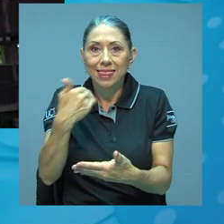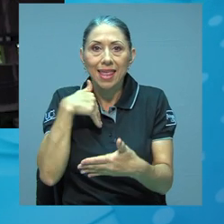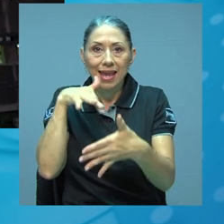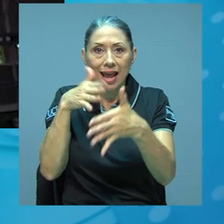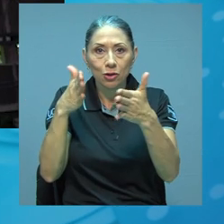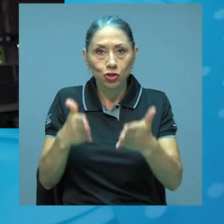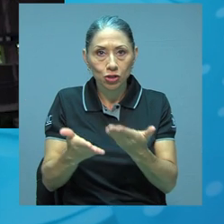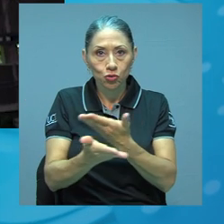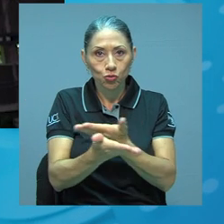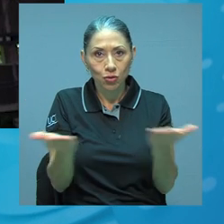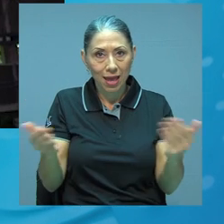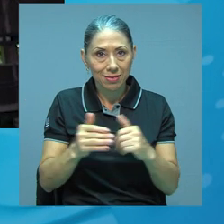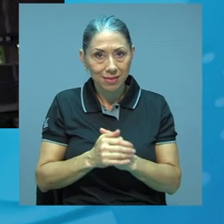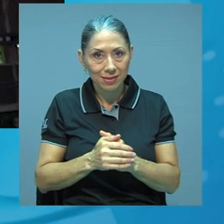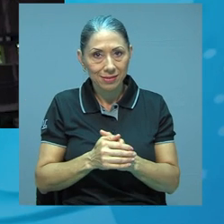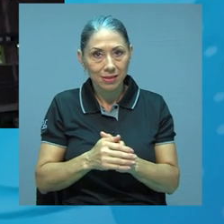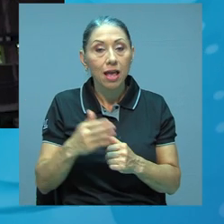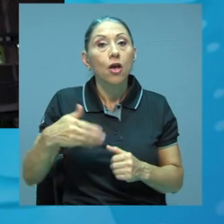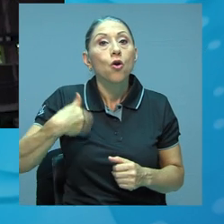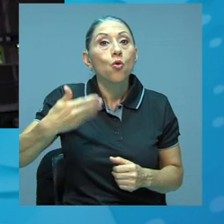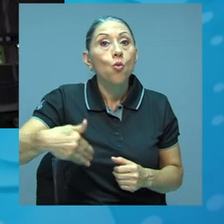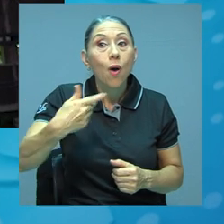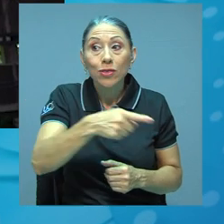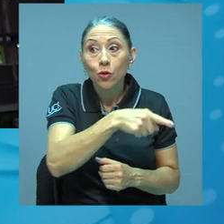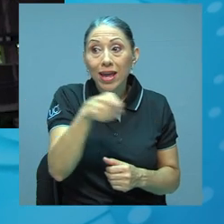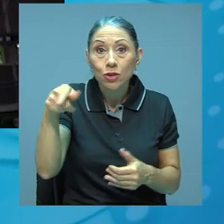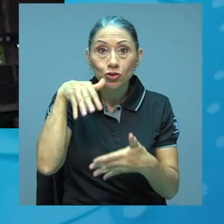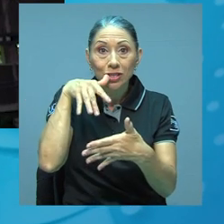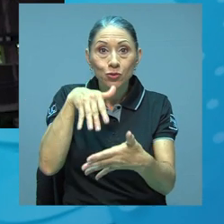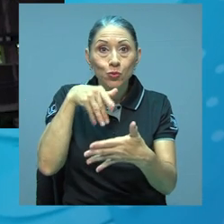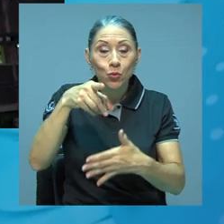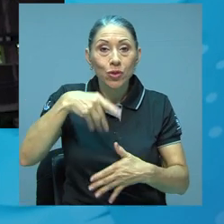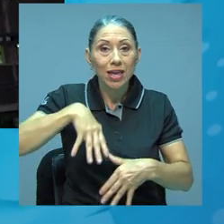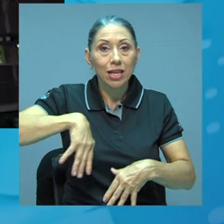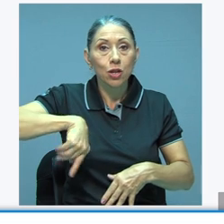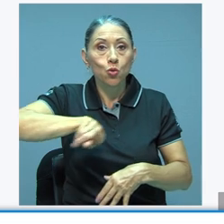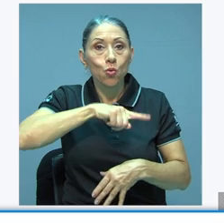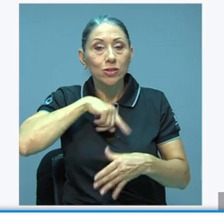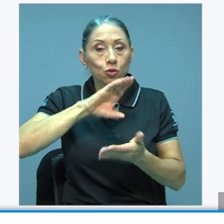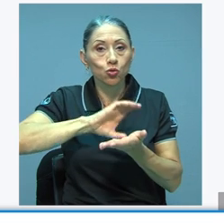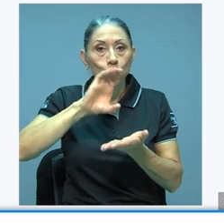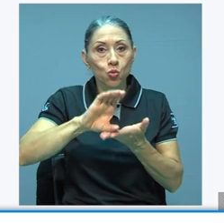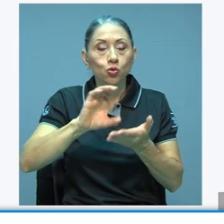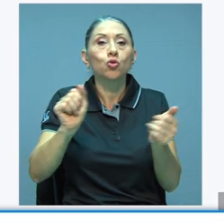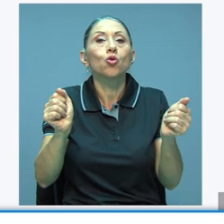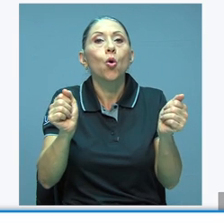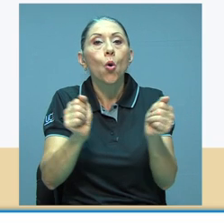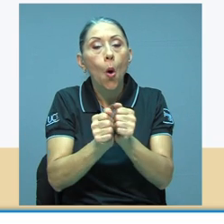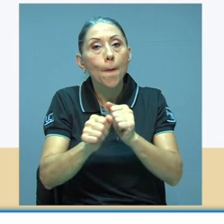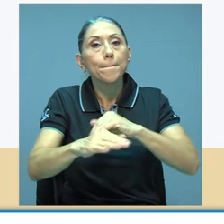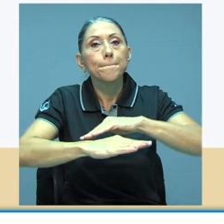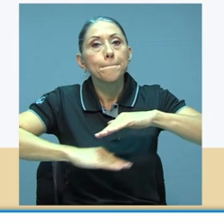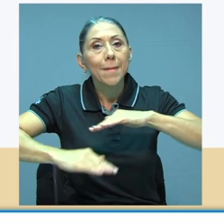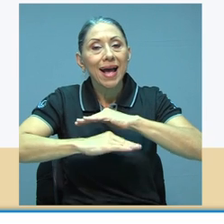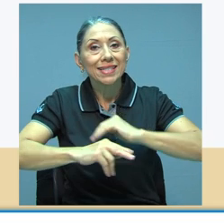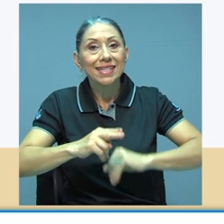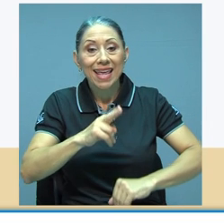estudiantil adquiera cuando lleve nuestros cursos con base en esos